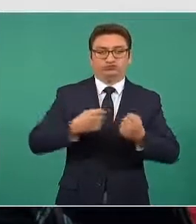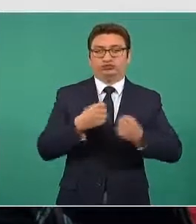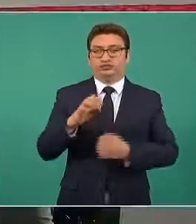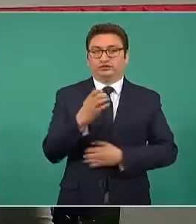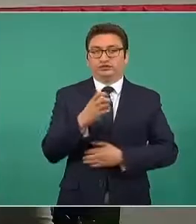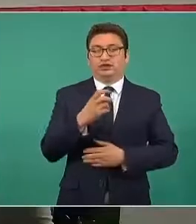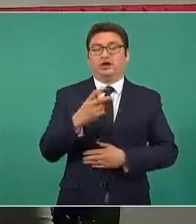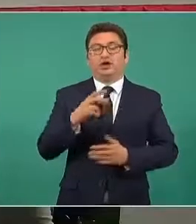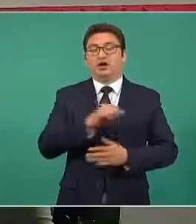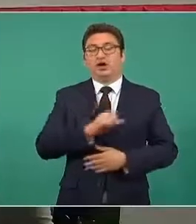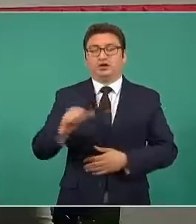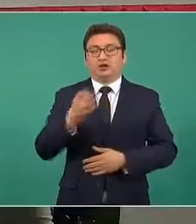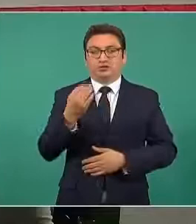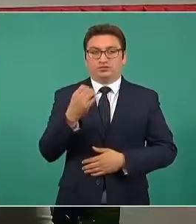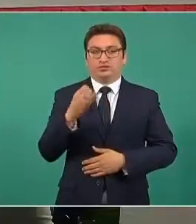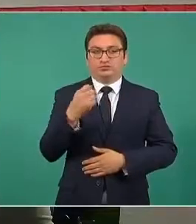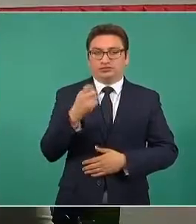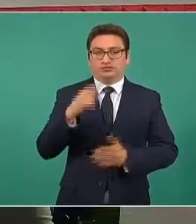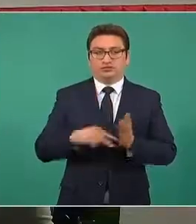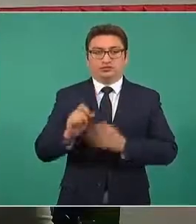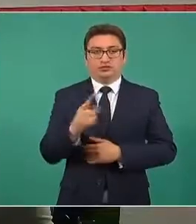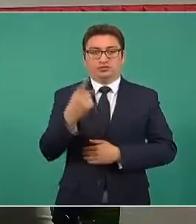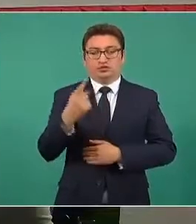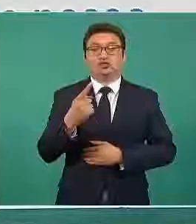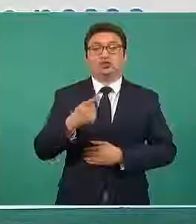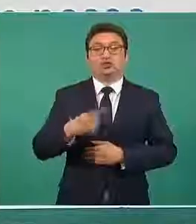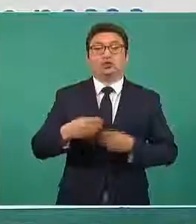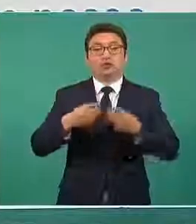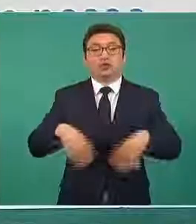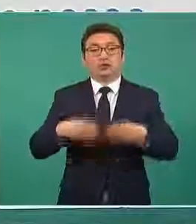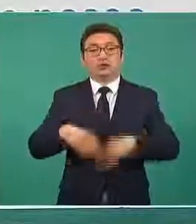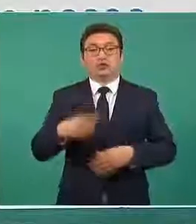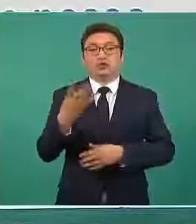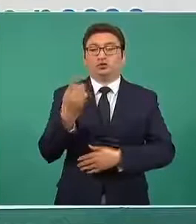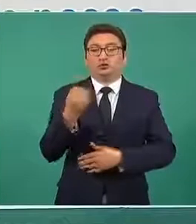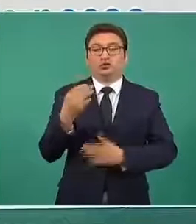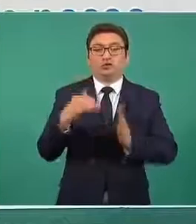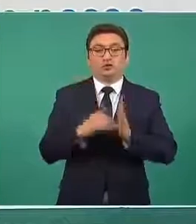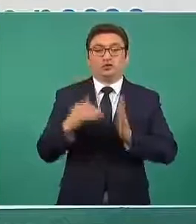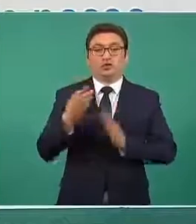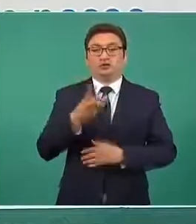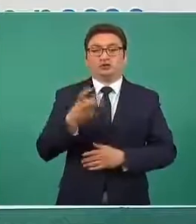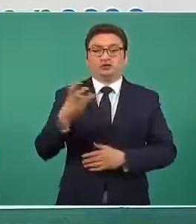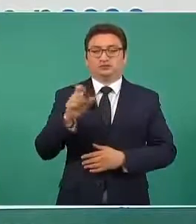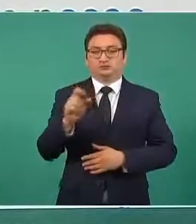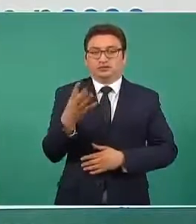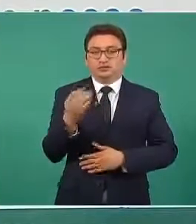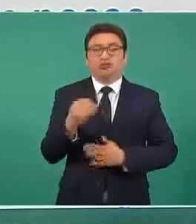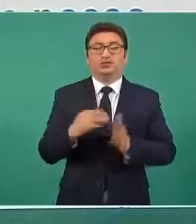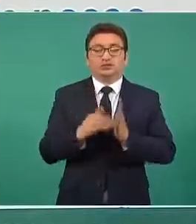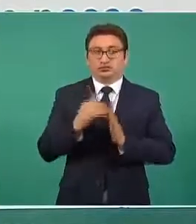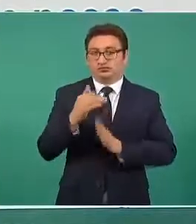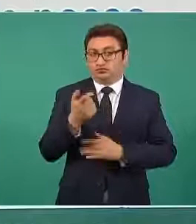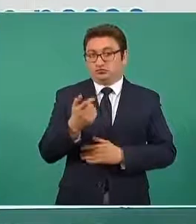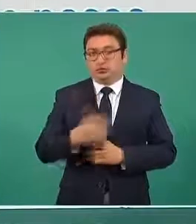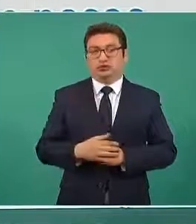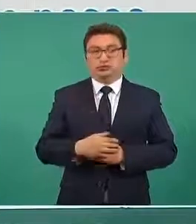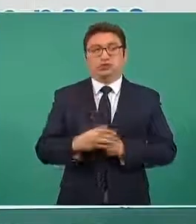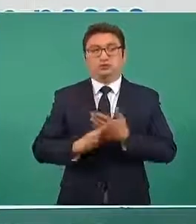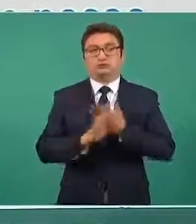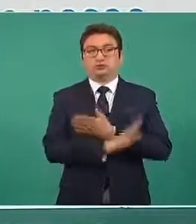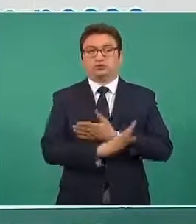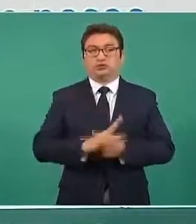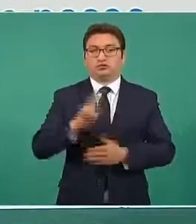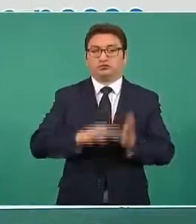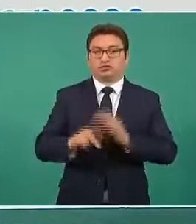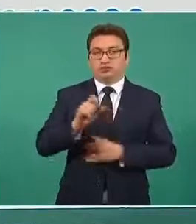septiembre de dos mil veintiuno se evitó la pérdida de nueve mil trescientos veintinueve millones de pesos y de dos mil